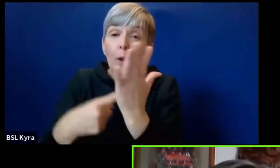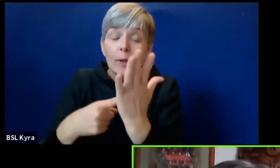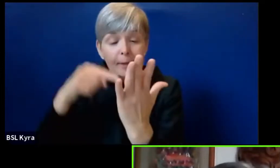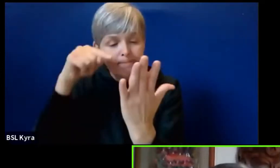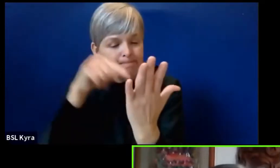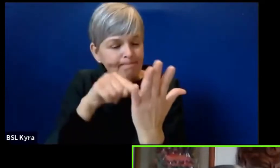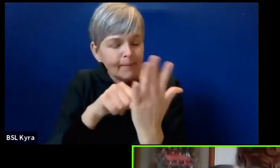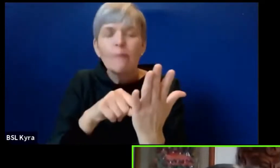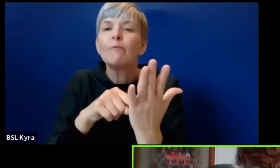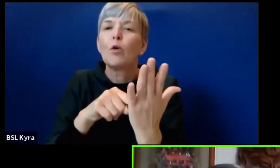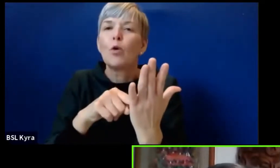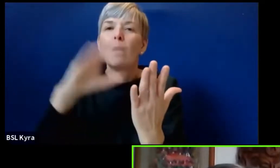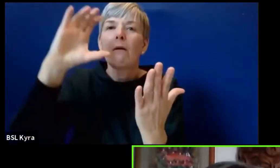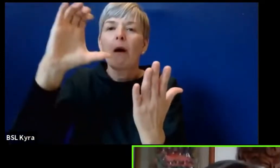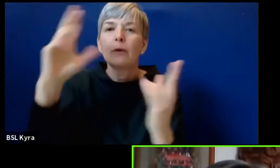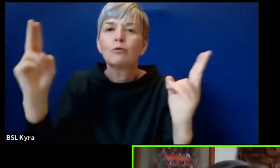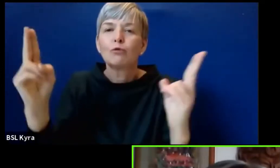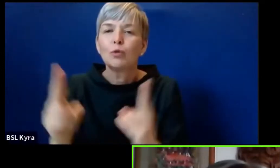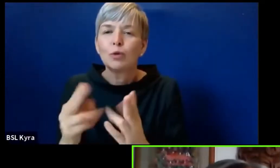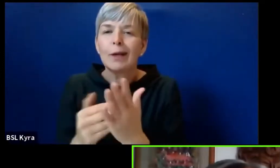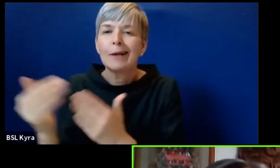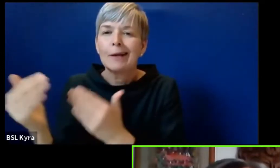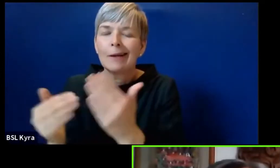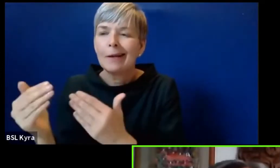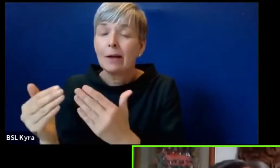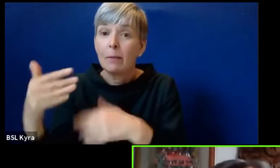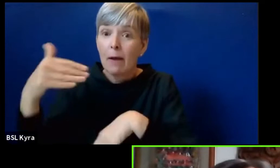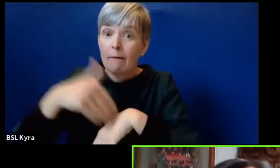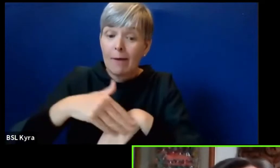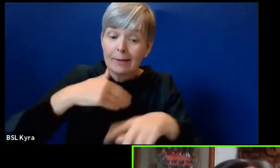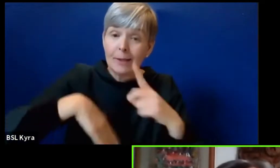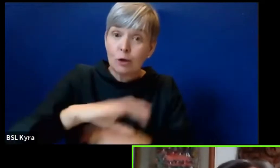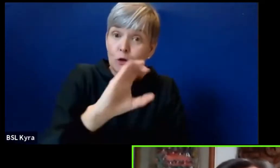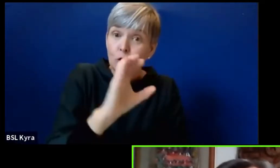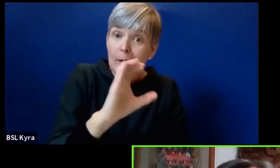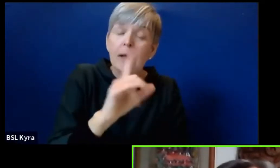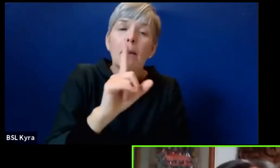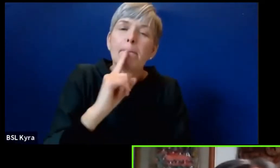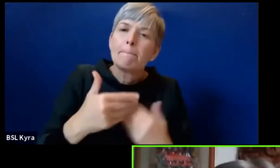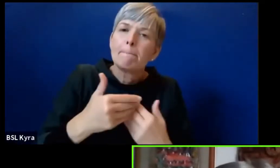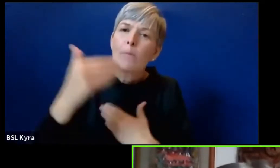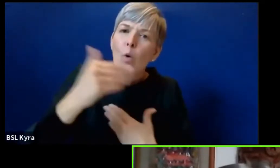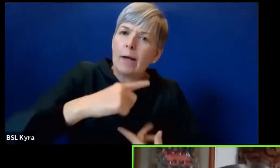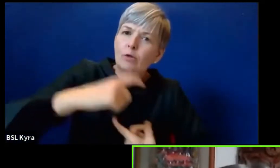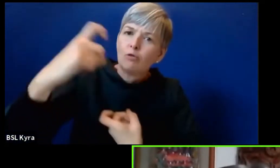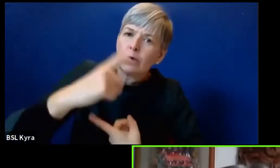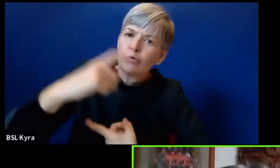materias primas y su apropiación en función de estas políticas